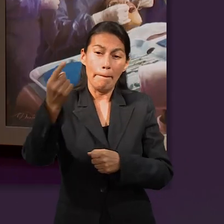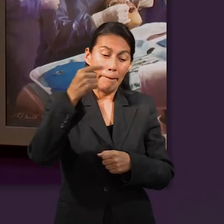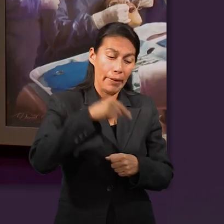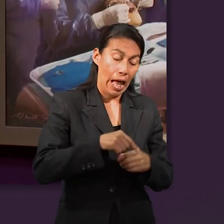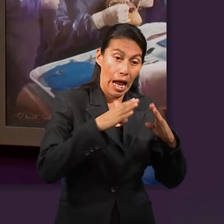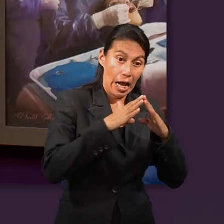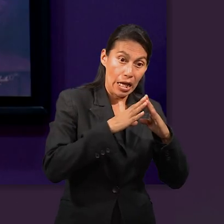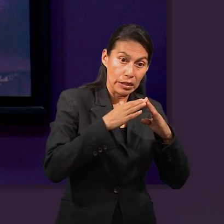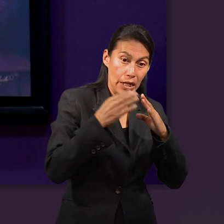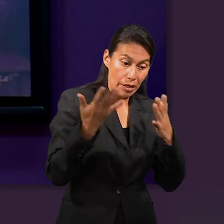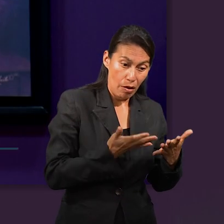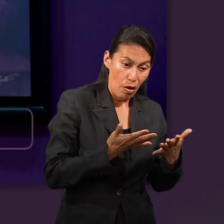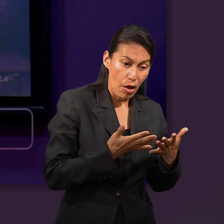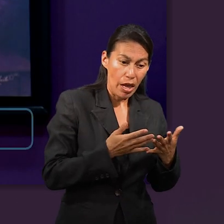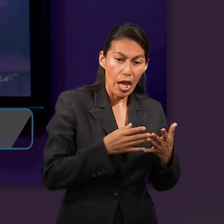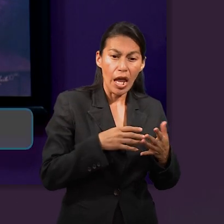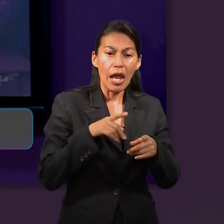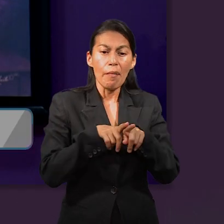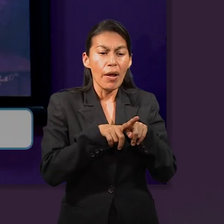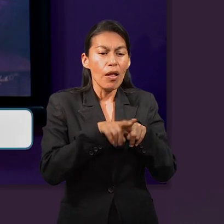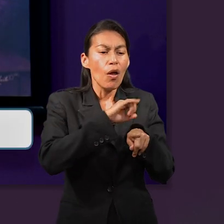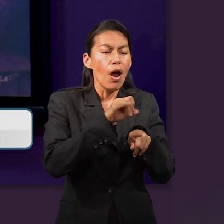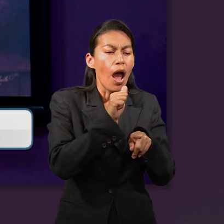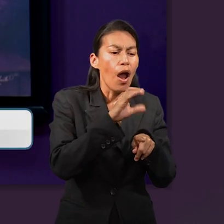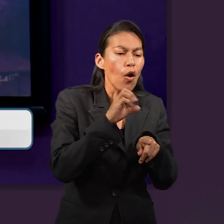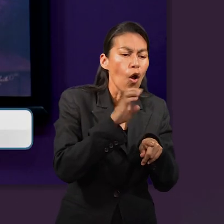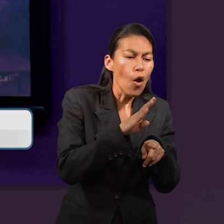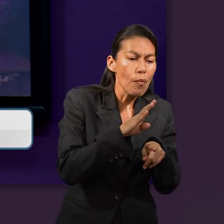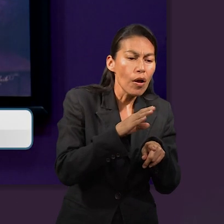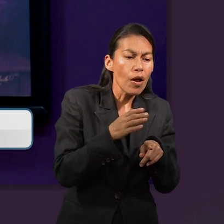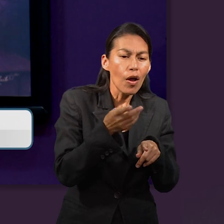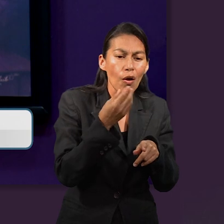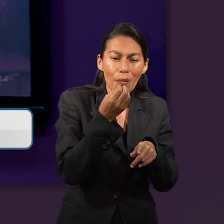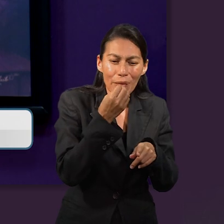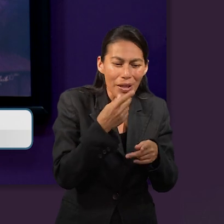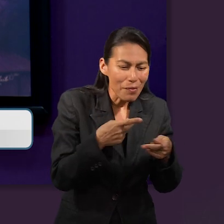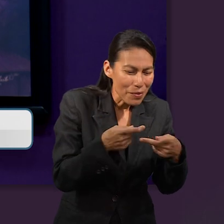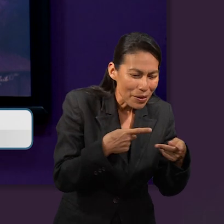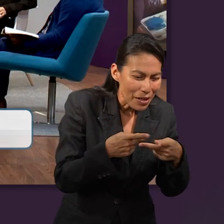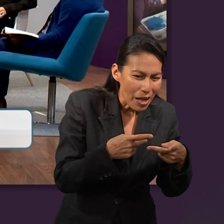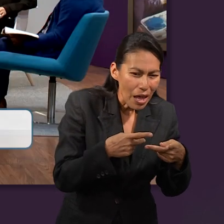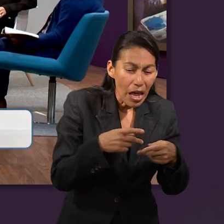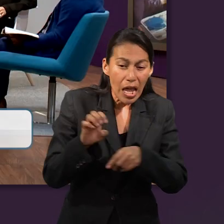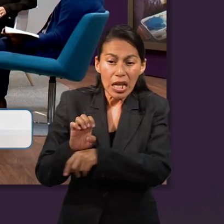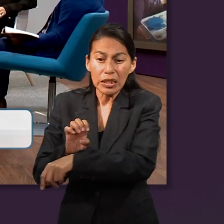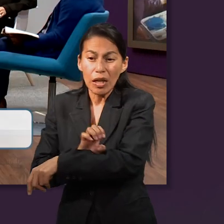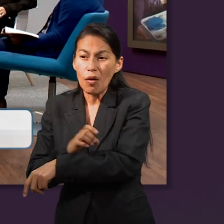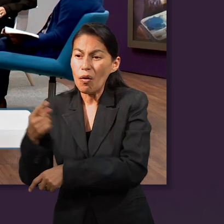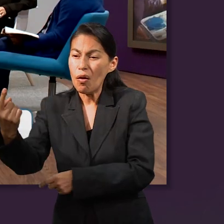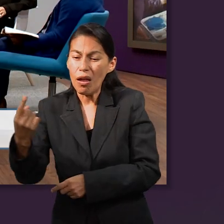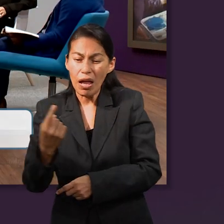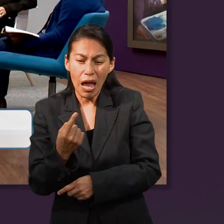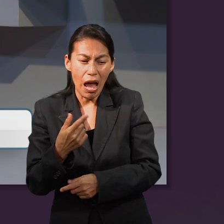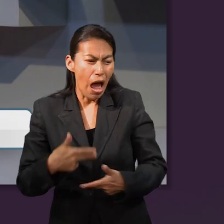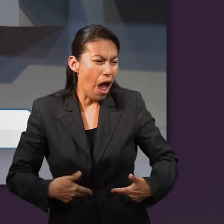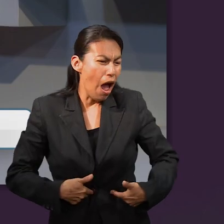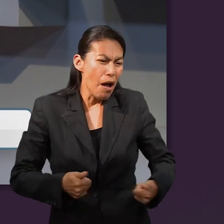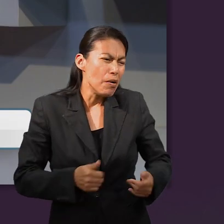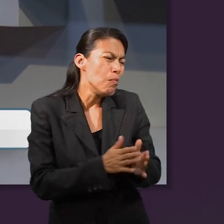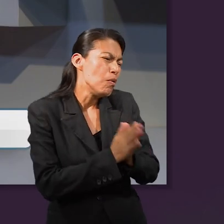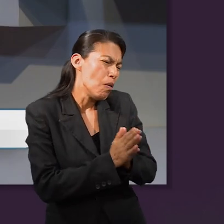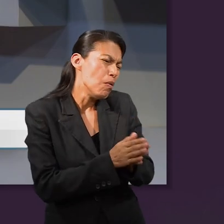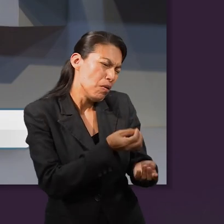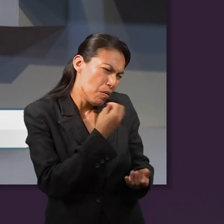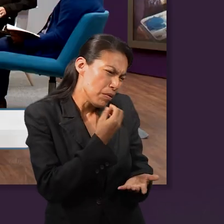verso 29 dice que guiso Jacob un potaje y cuando Esaú regresaba del campo le pide de comer. Y entonces Jacob le dice,